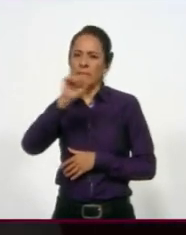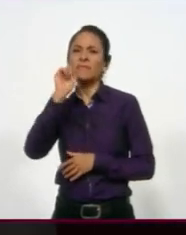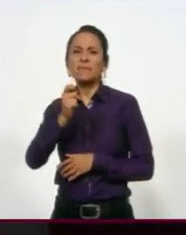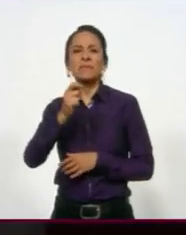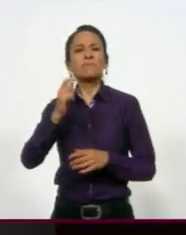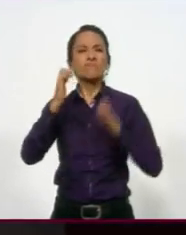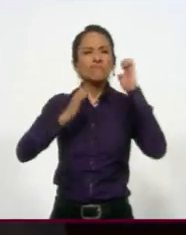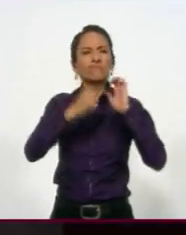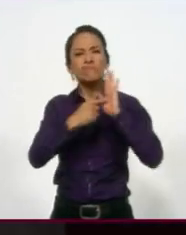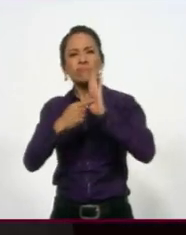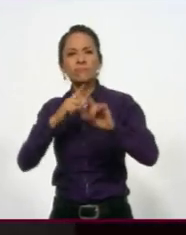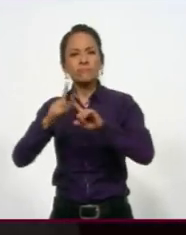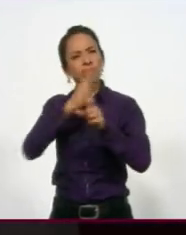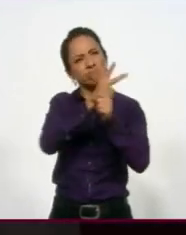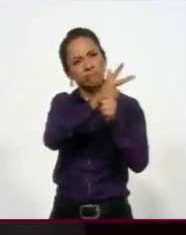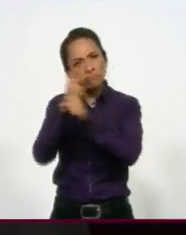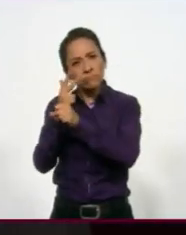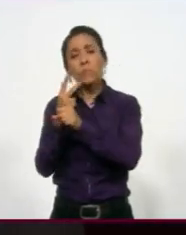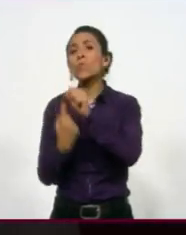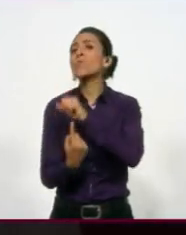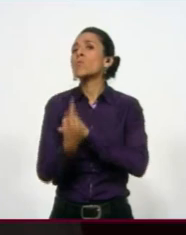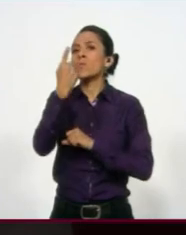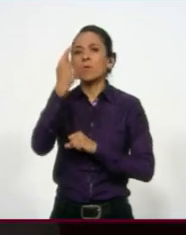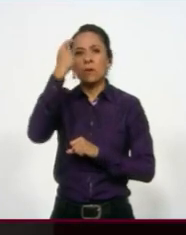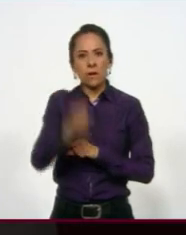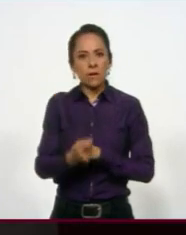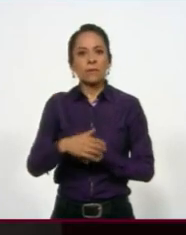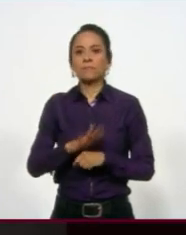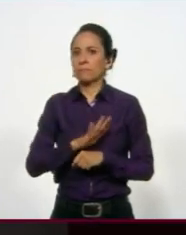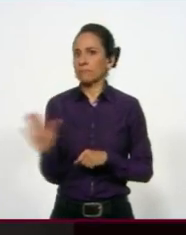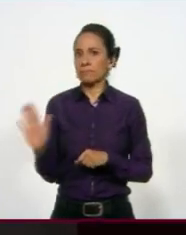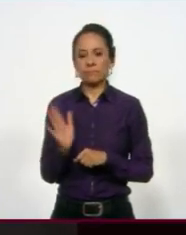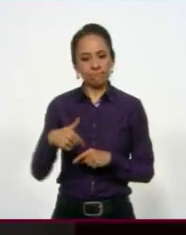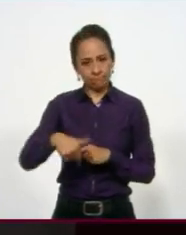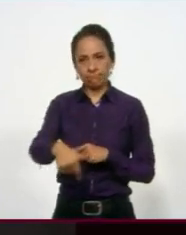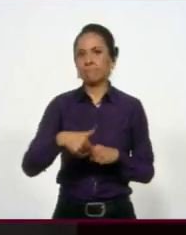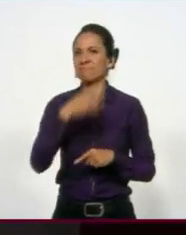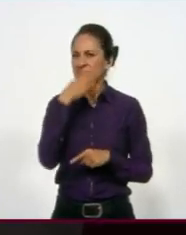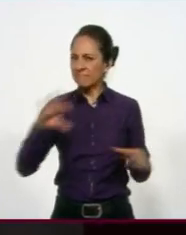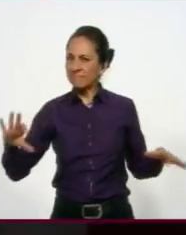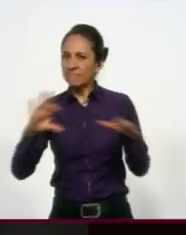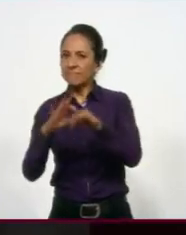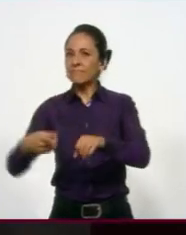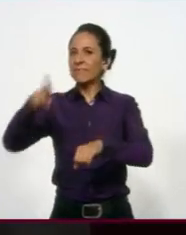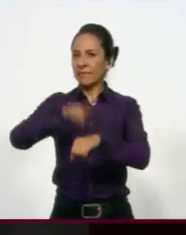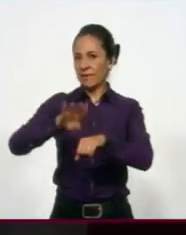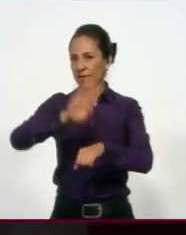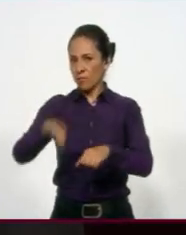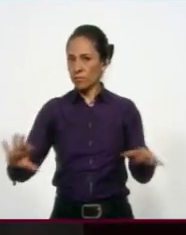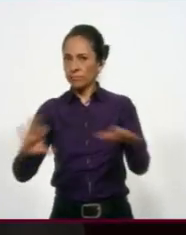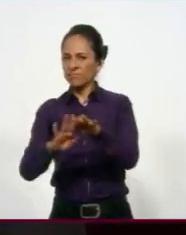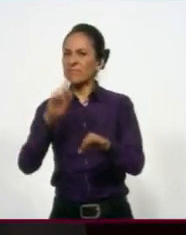exposiciones, pero una de ellas ya tiene tono de los siguientes días de festejo de Día de Muertos, es sobre una